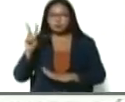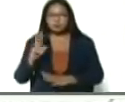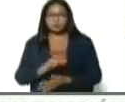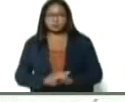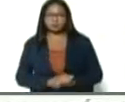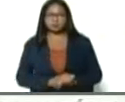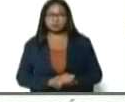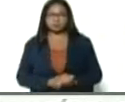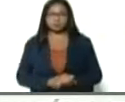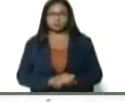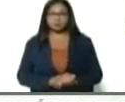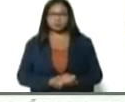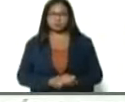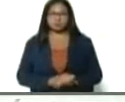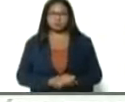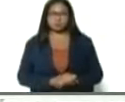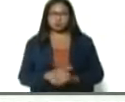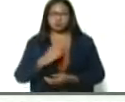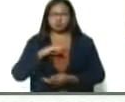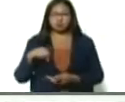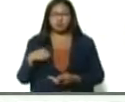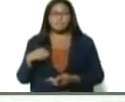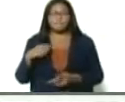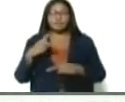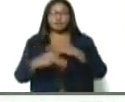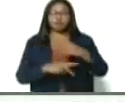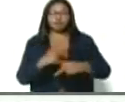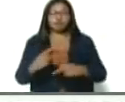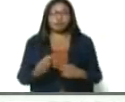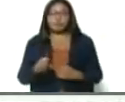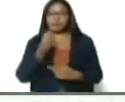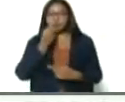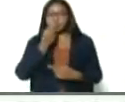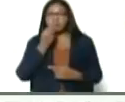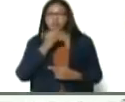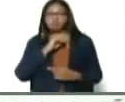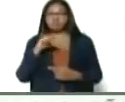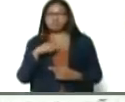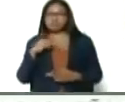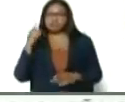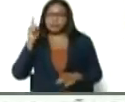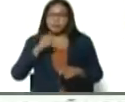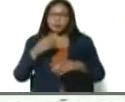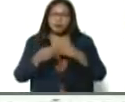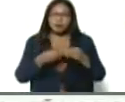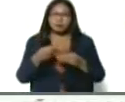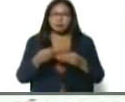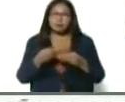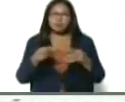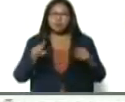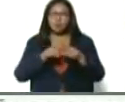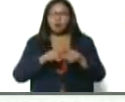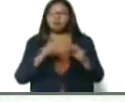Pero, si estamos produciendo alimento, hay que crear un circuito virtuoso